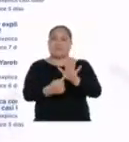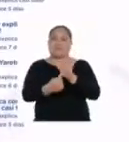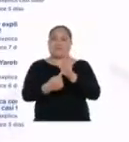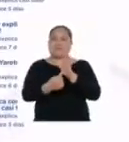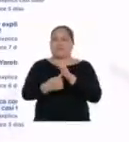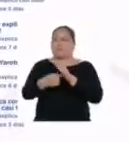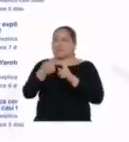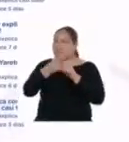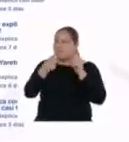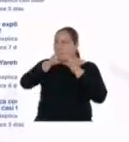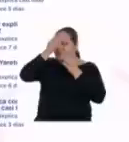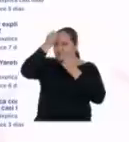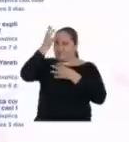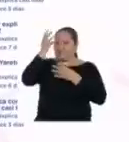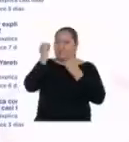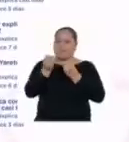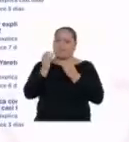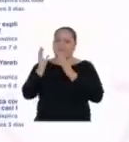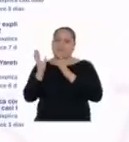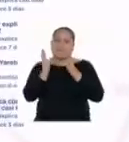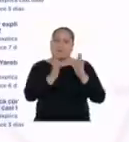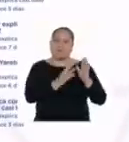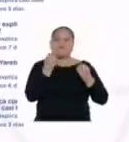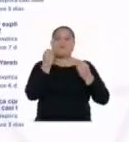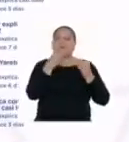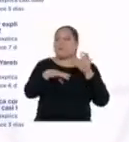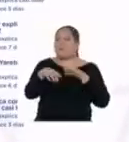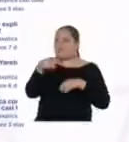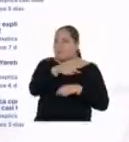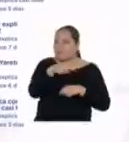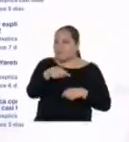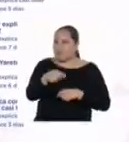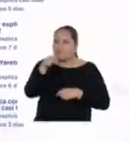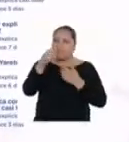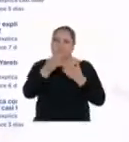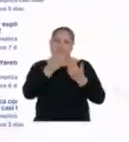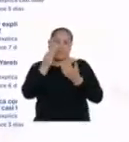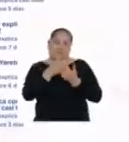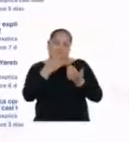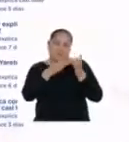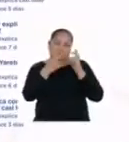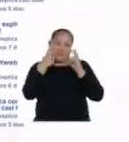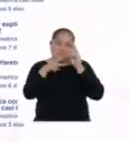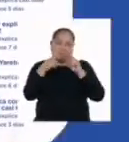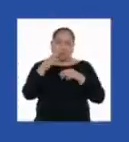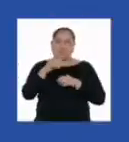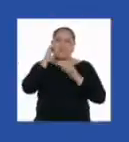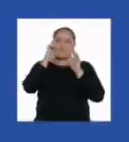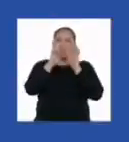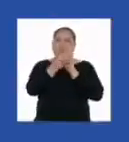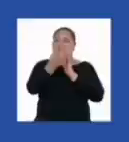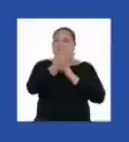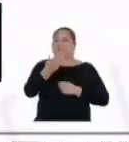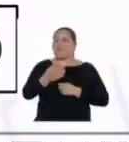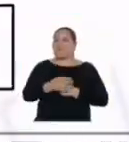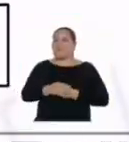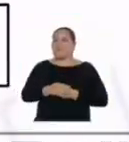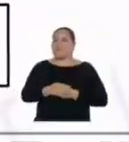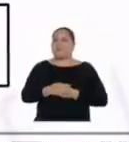indicaciones sobre cómo elaborar o hacer algo. Por eso será fácil reconocerlos. Veamos ejemplos.